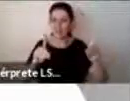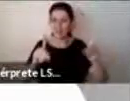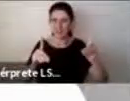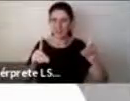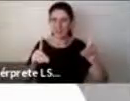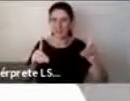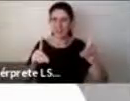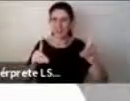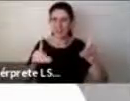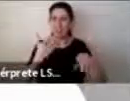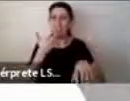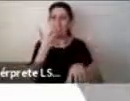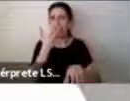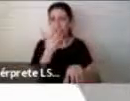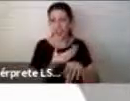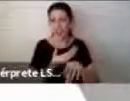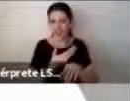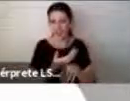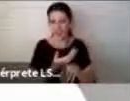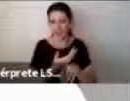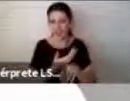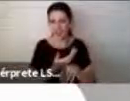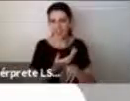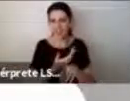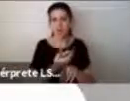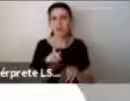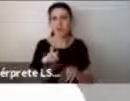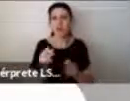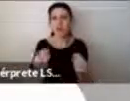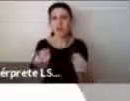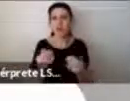incluye un diagnóstico en sí.